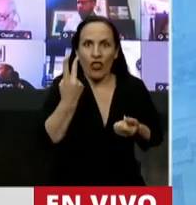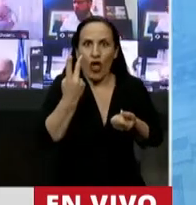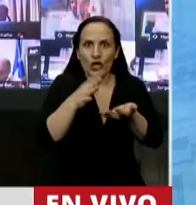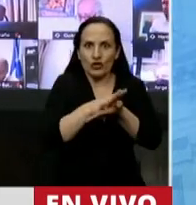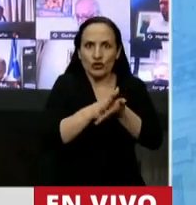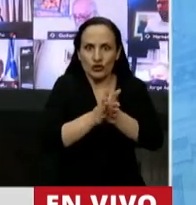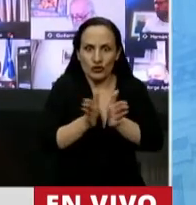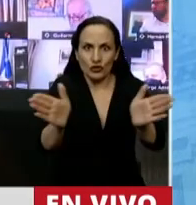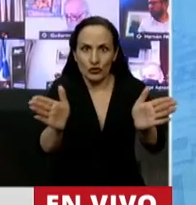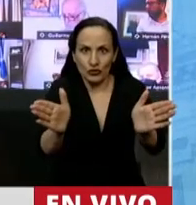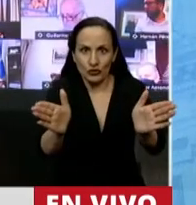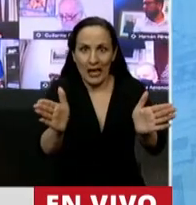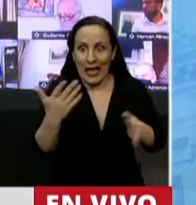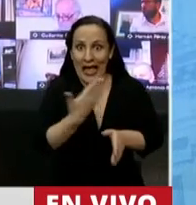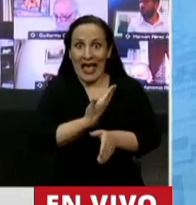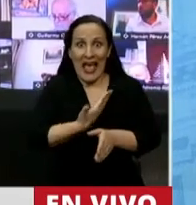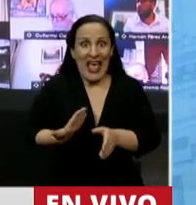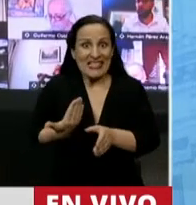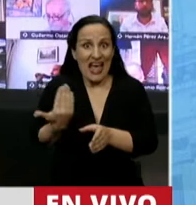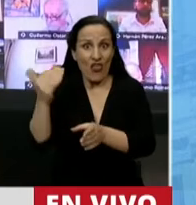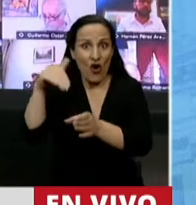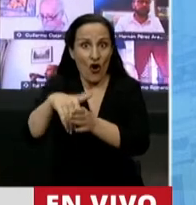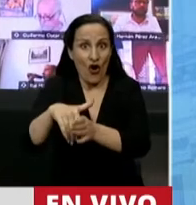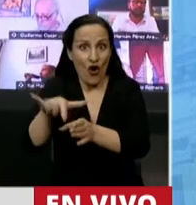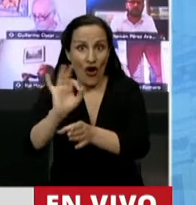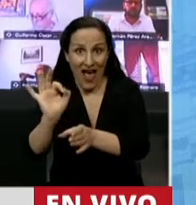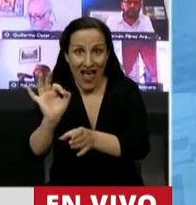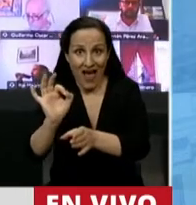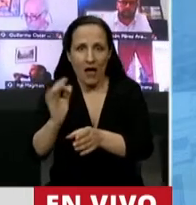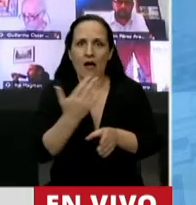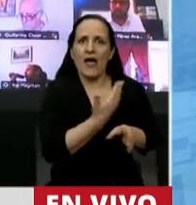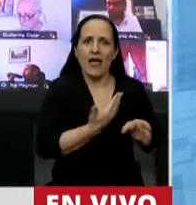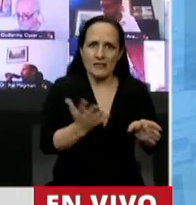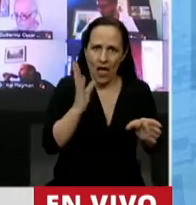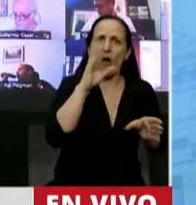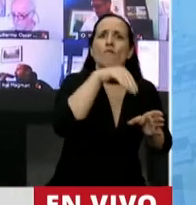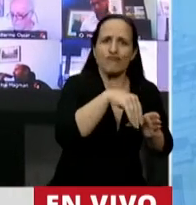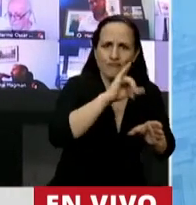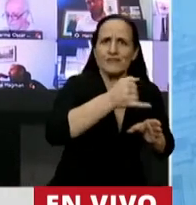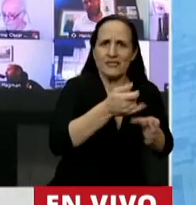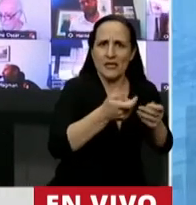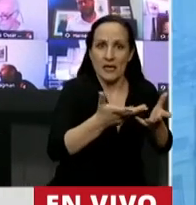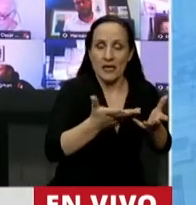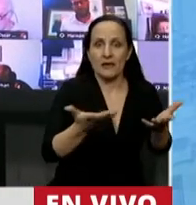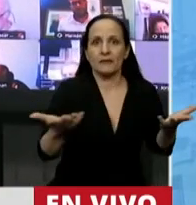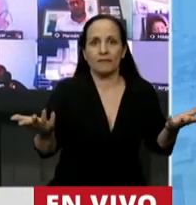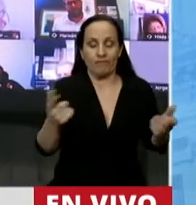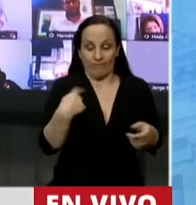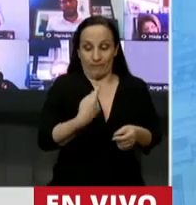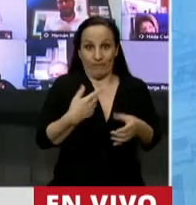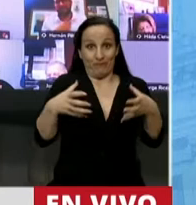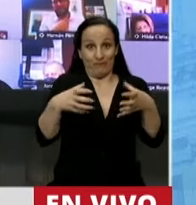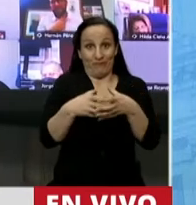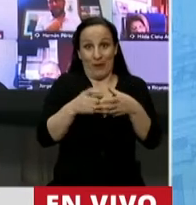no intervenía o el Estado intervenía. Por supuesto, en nuestra concepción